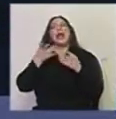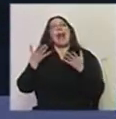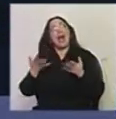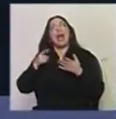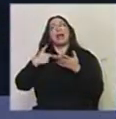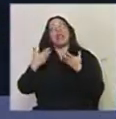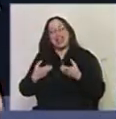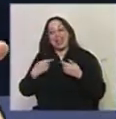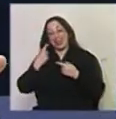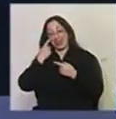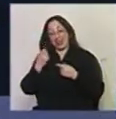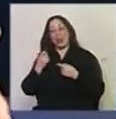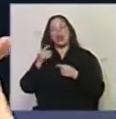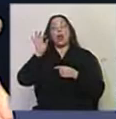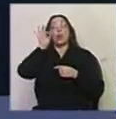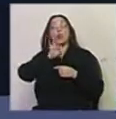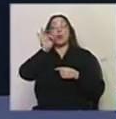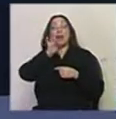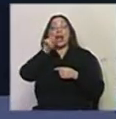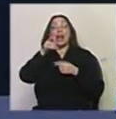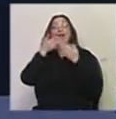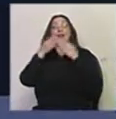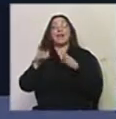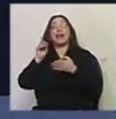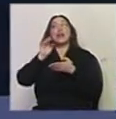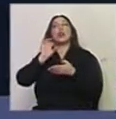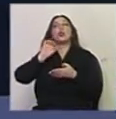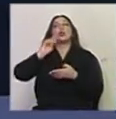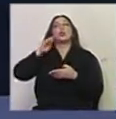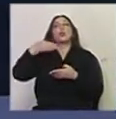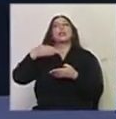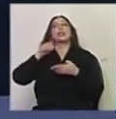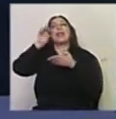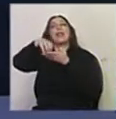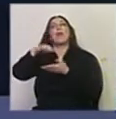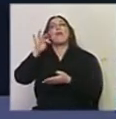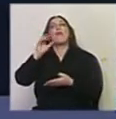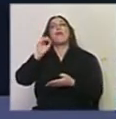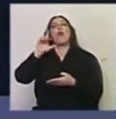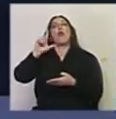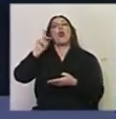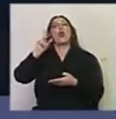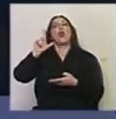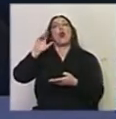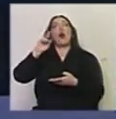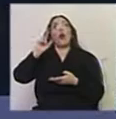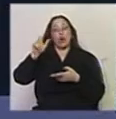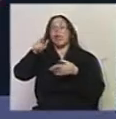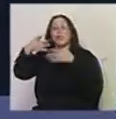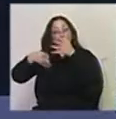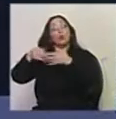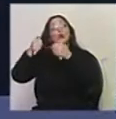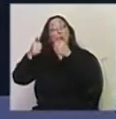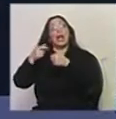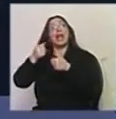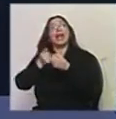llegamos a darnos cuenta que en Durazno teníamos que abrir una subsede de la división folclore, y está funcionando una escuela de folclore, porque tienen una gran cantidad